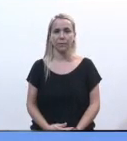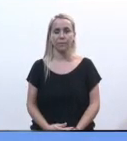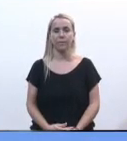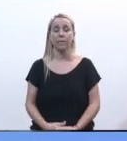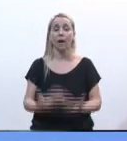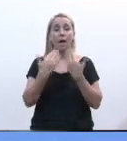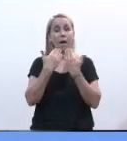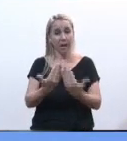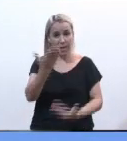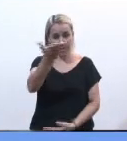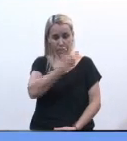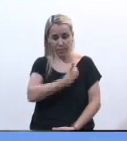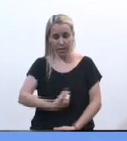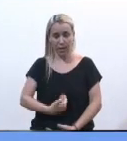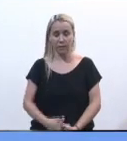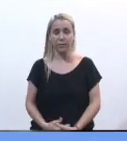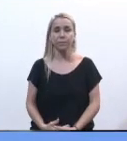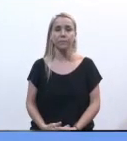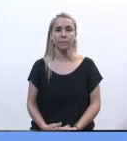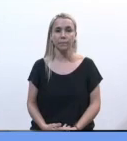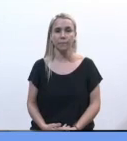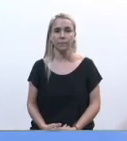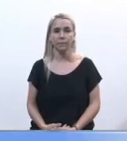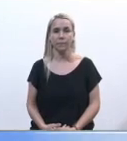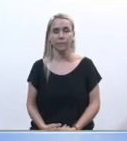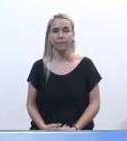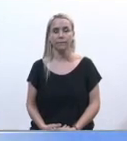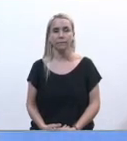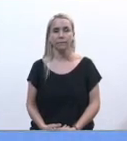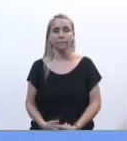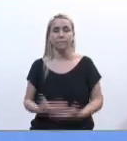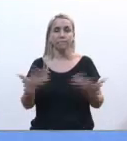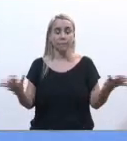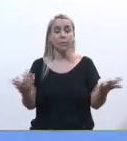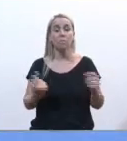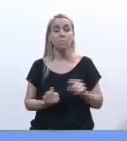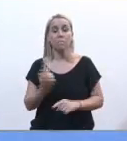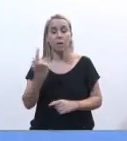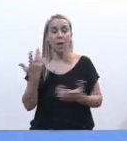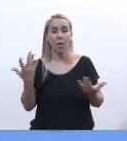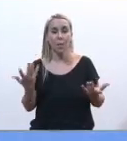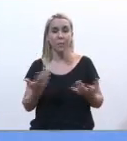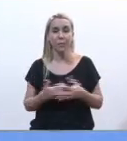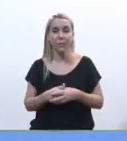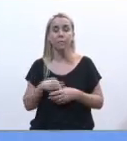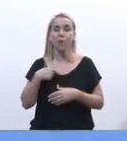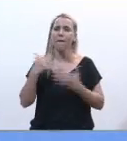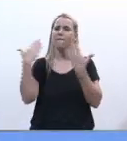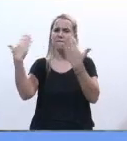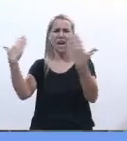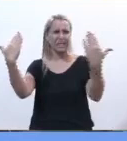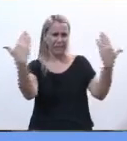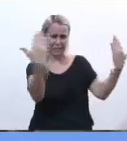Gracias, señor presidente. Bueno, en principio, felicitar a